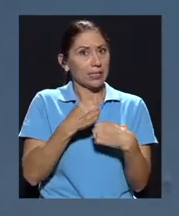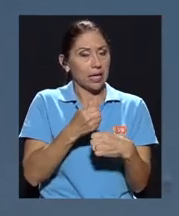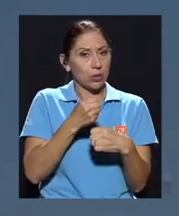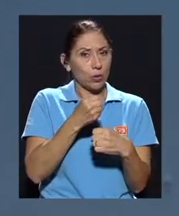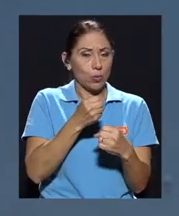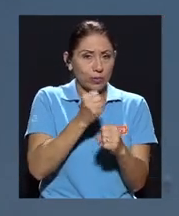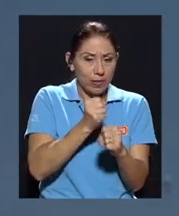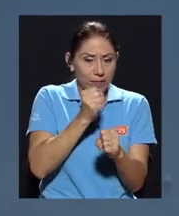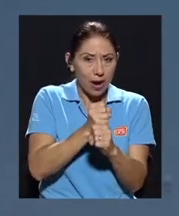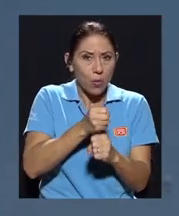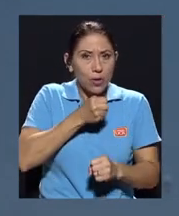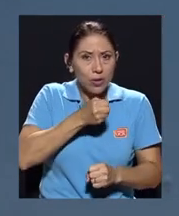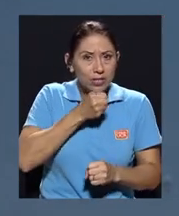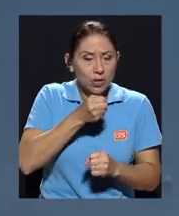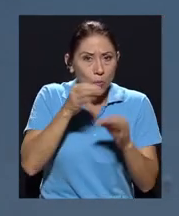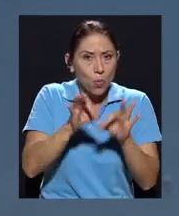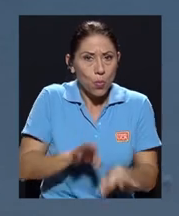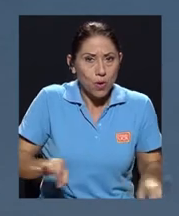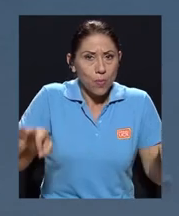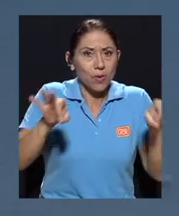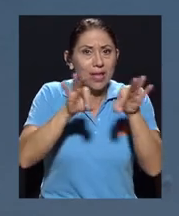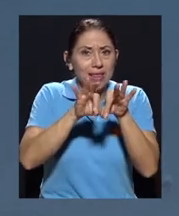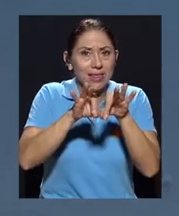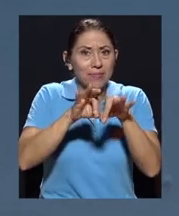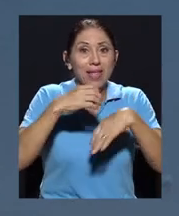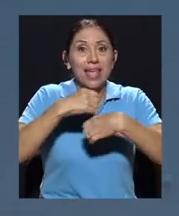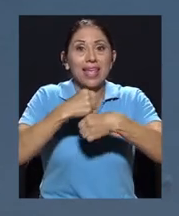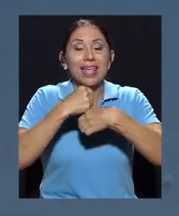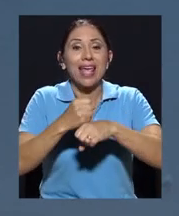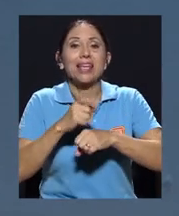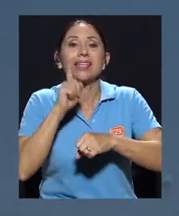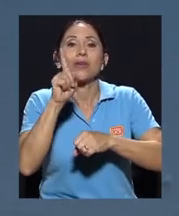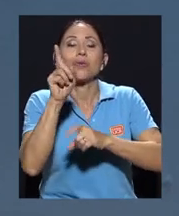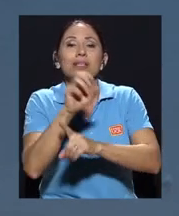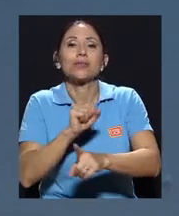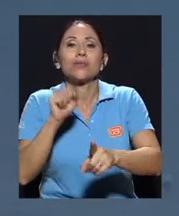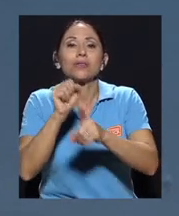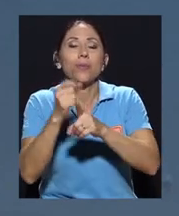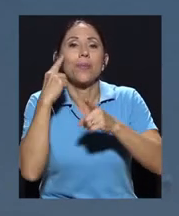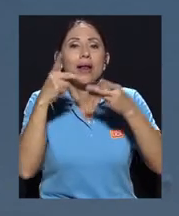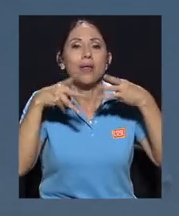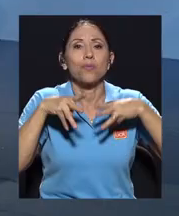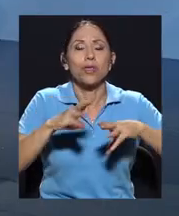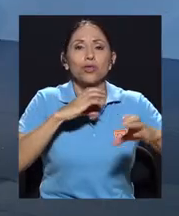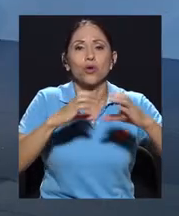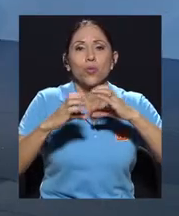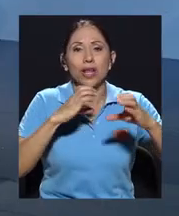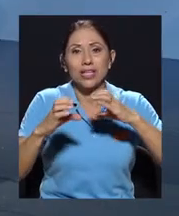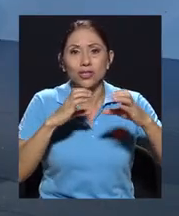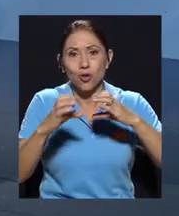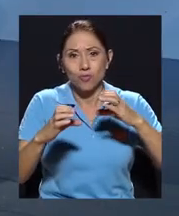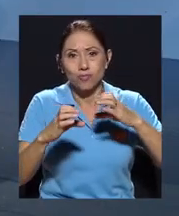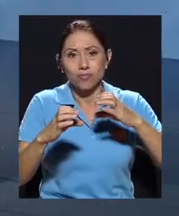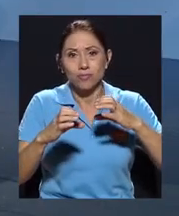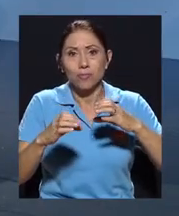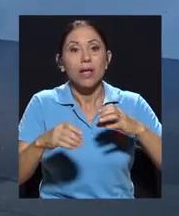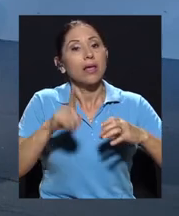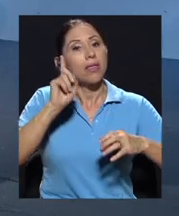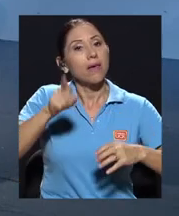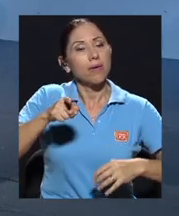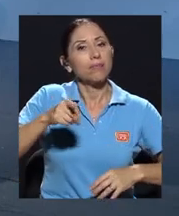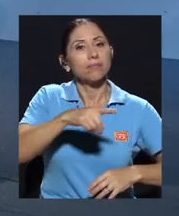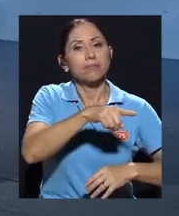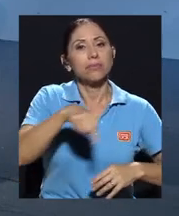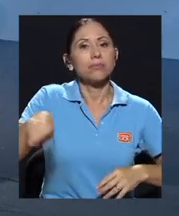que desarrollará una beta para los medios de comunicación, que es la verificación de cada una de las declaraciones, en este caso, que van a hacer